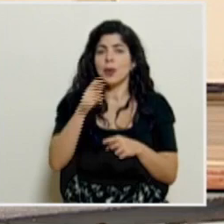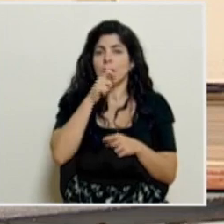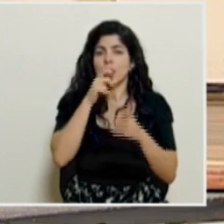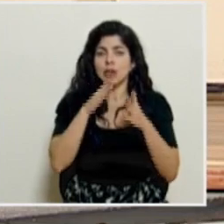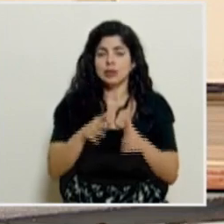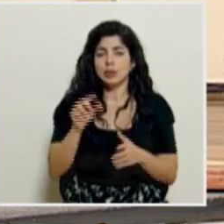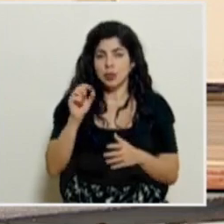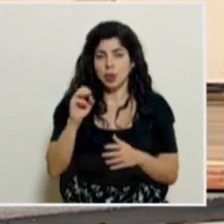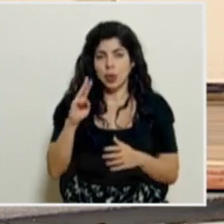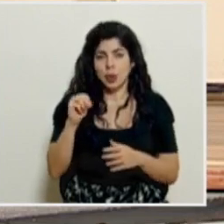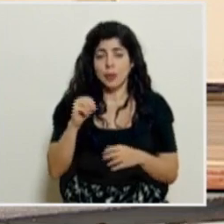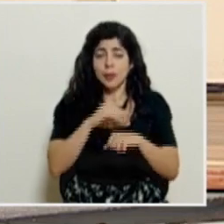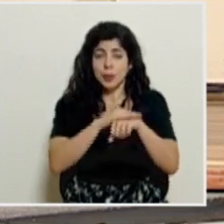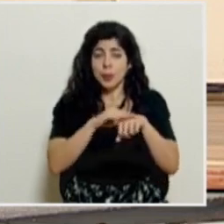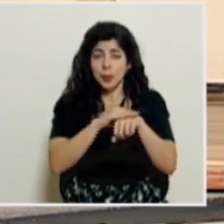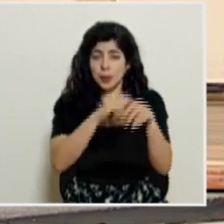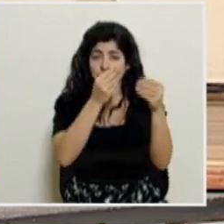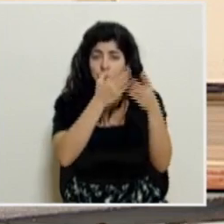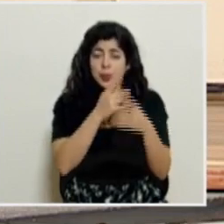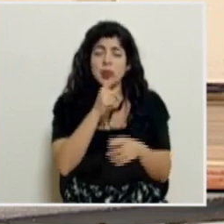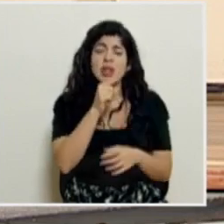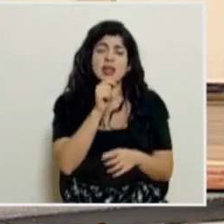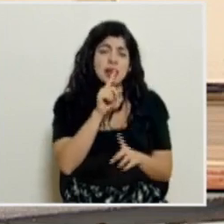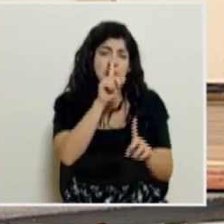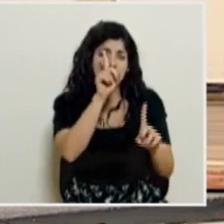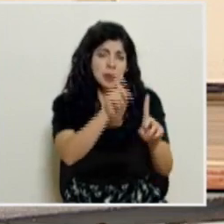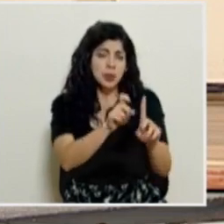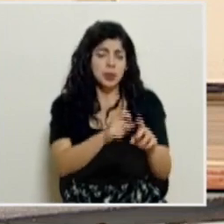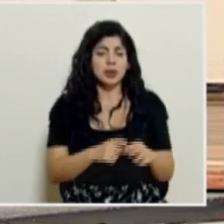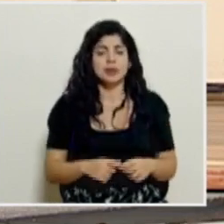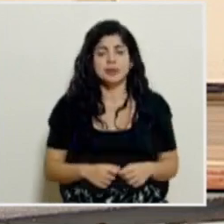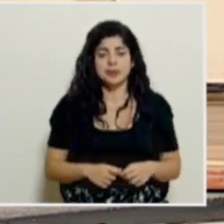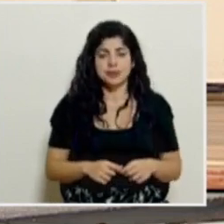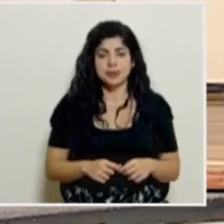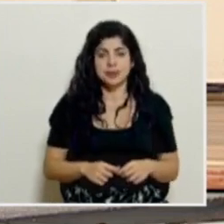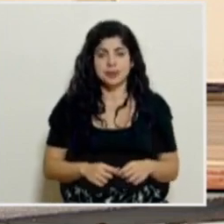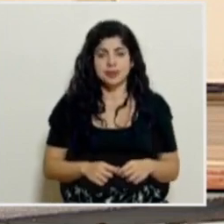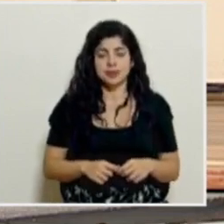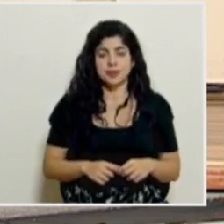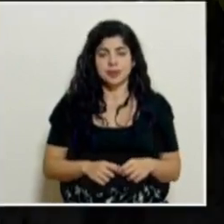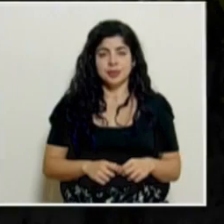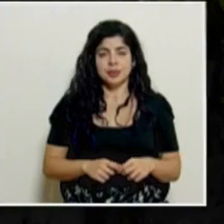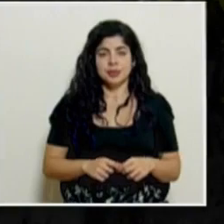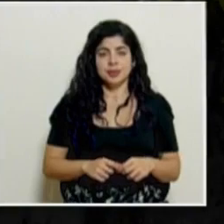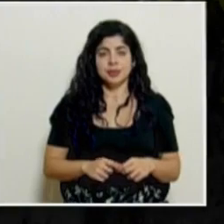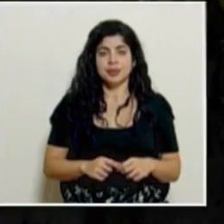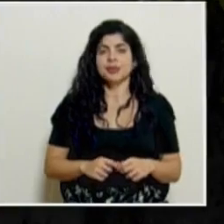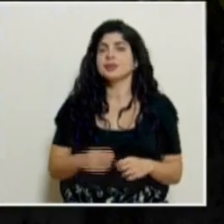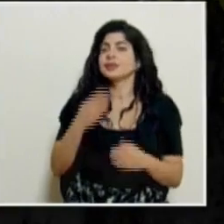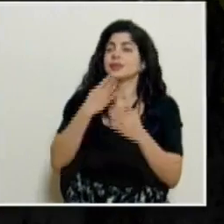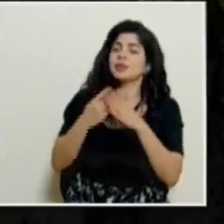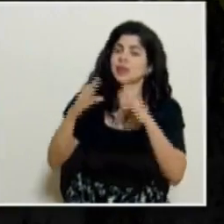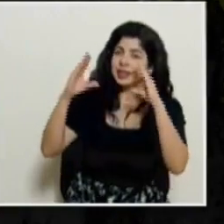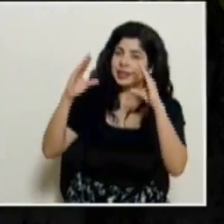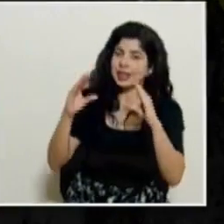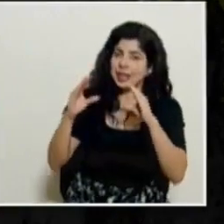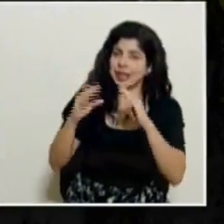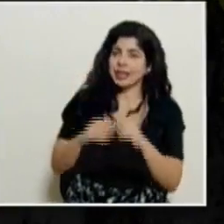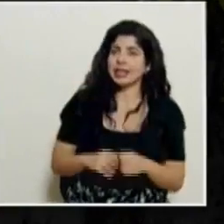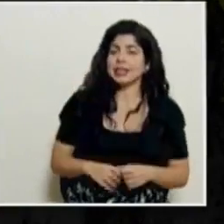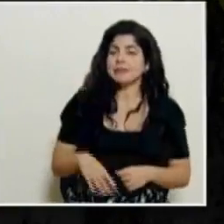.com por favor don Edgar indicar hacia cual jerarca estaría dirigida su consulta muy buenas tardes